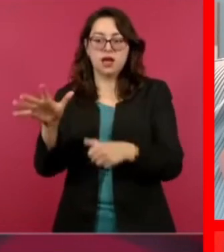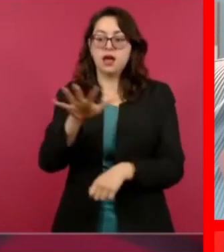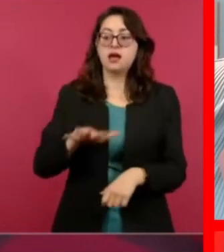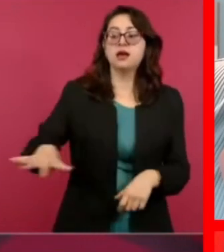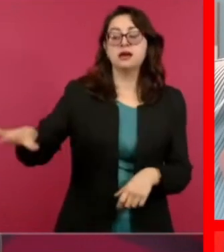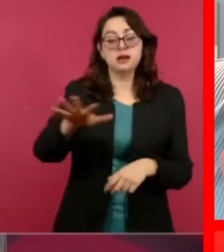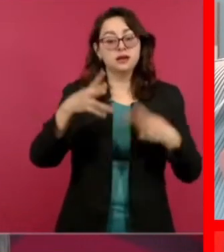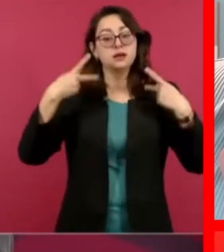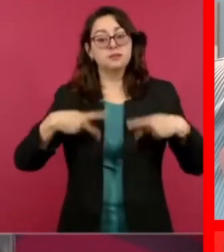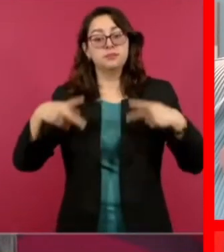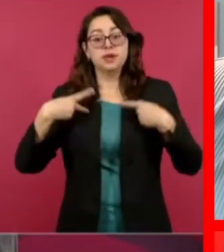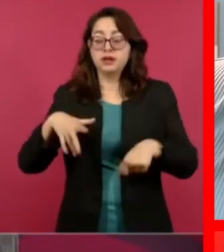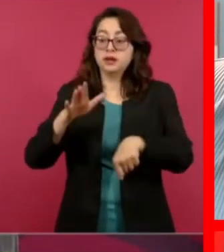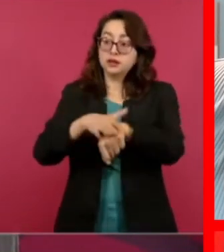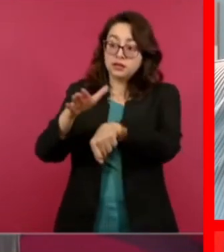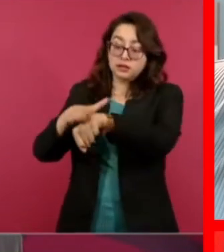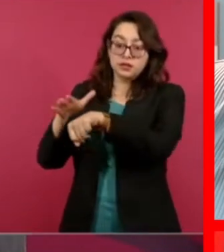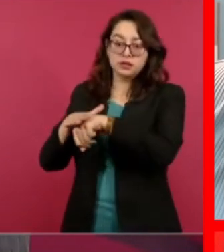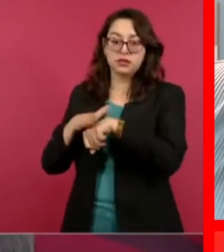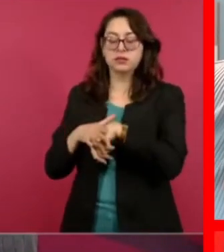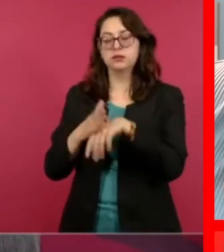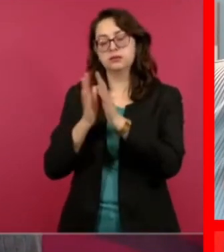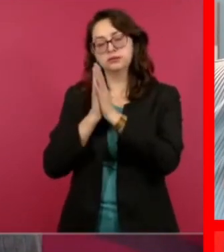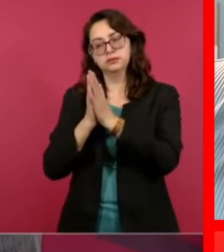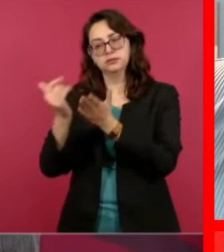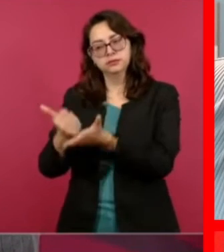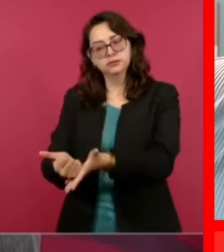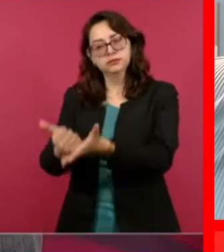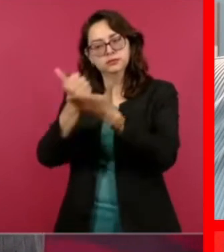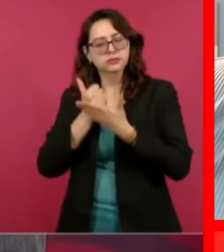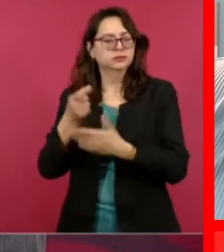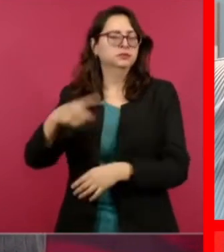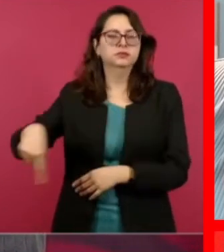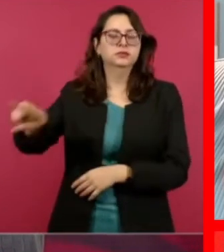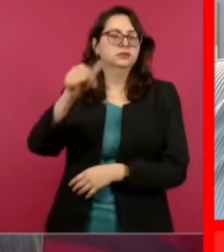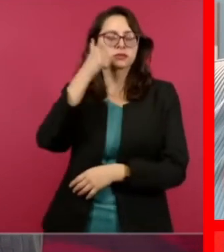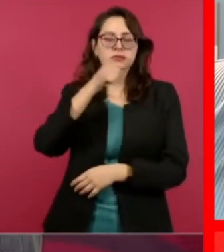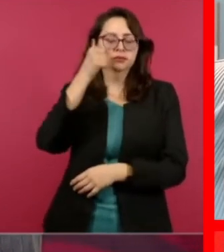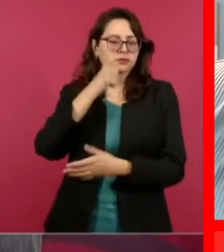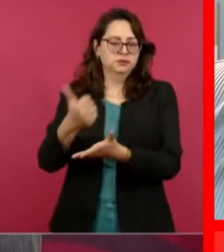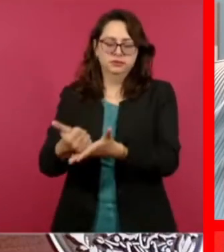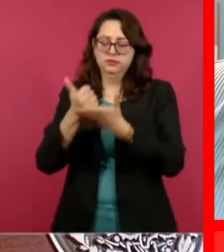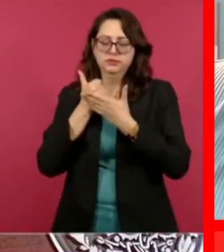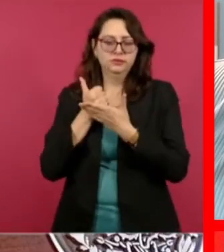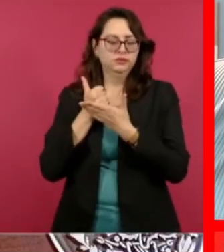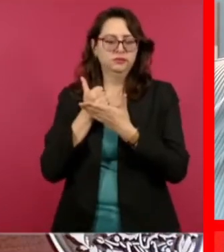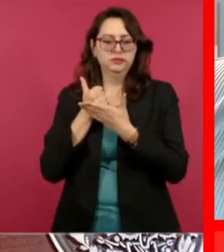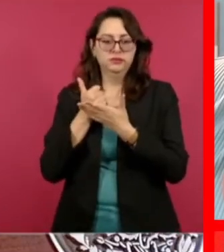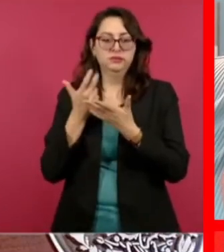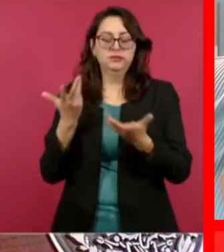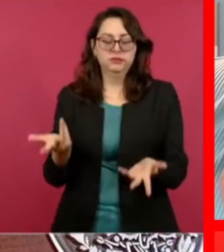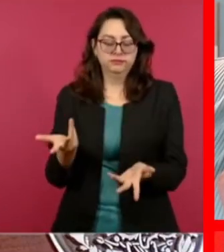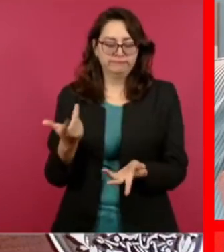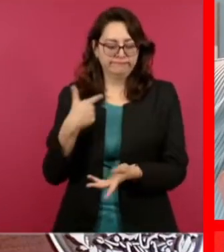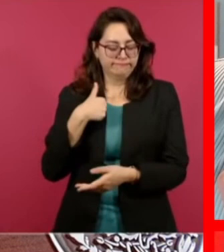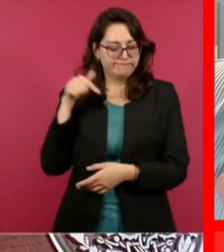ha estado respaldando nuestro movimiento de transformación. en yo he ido